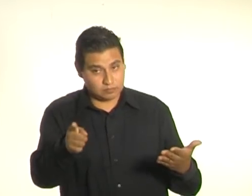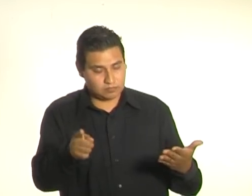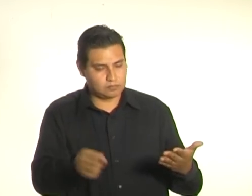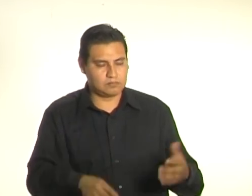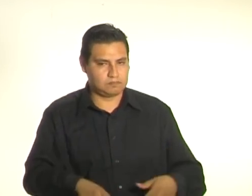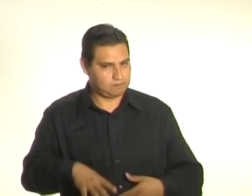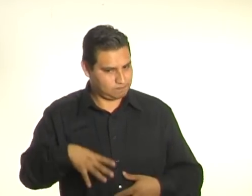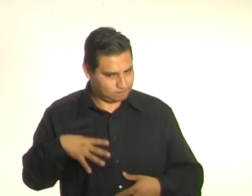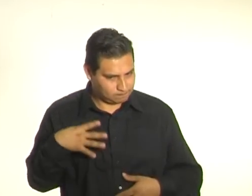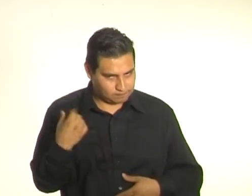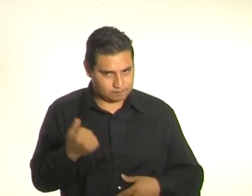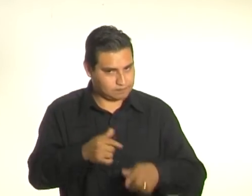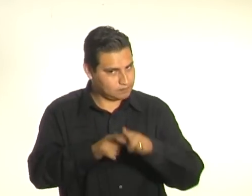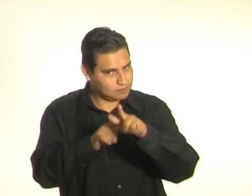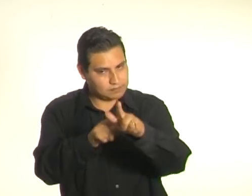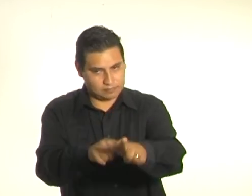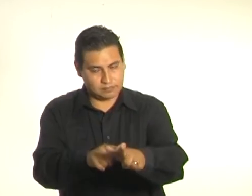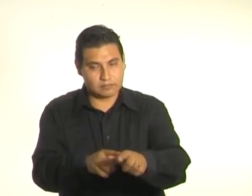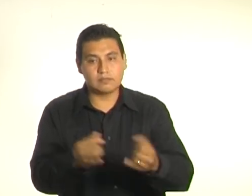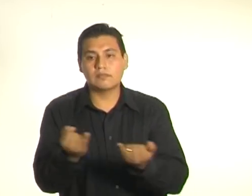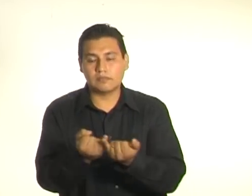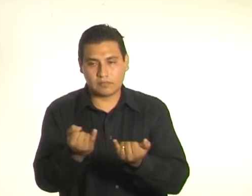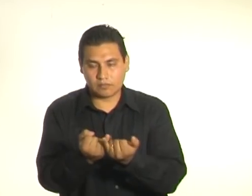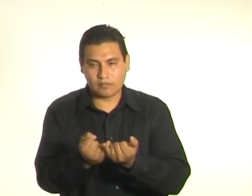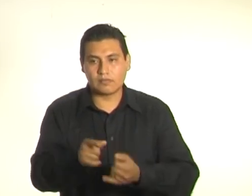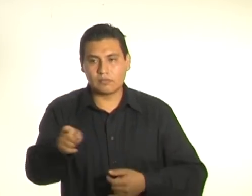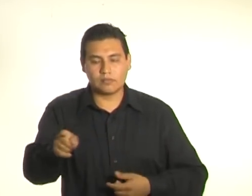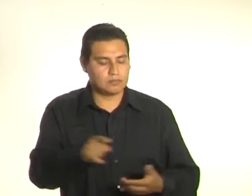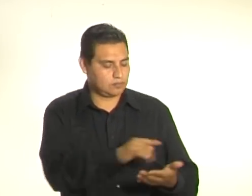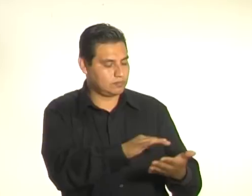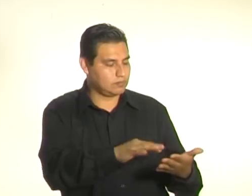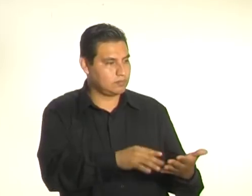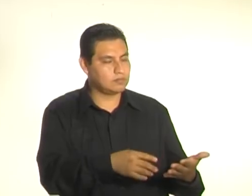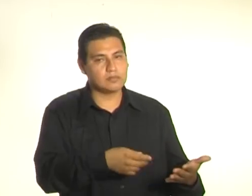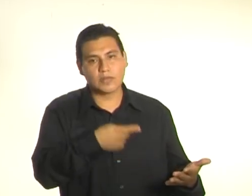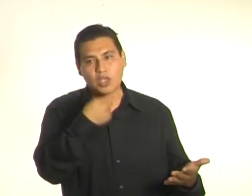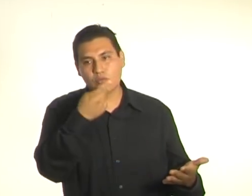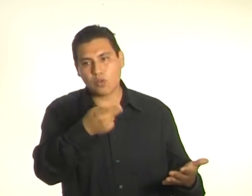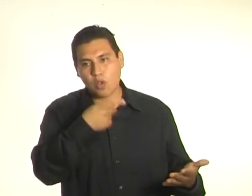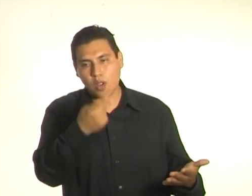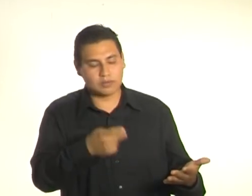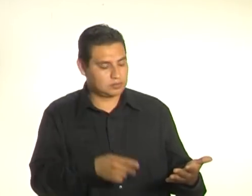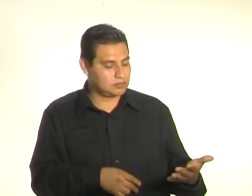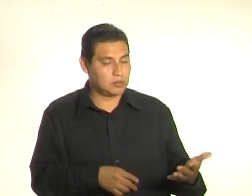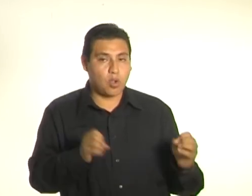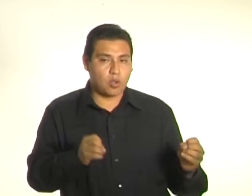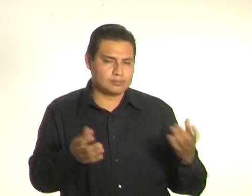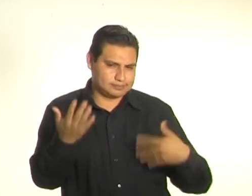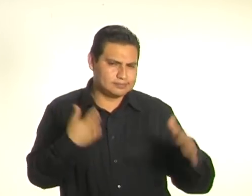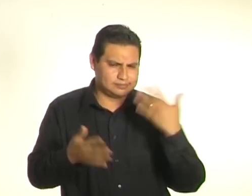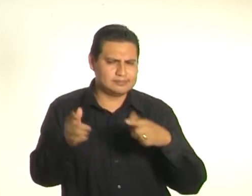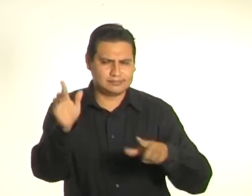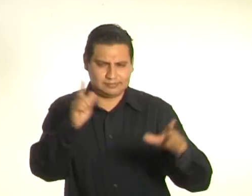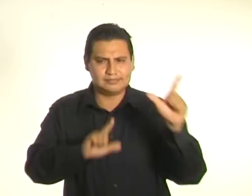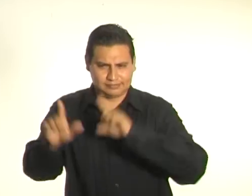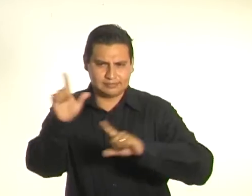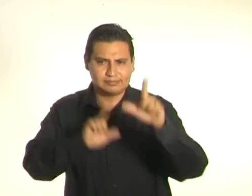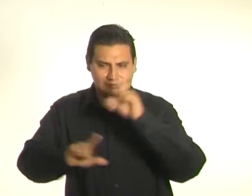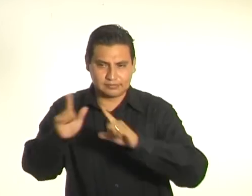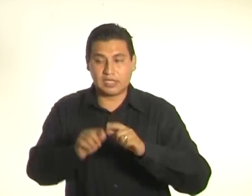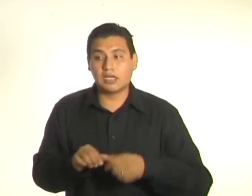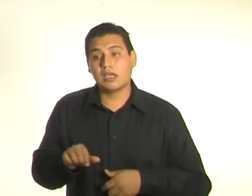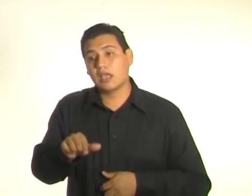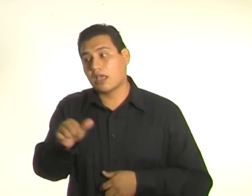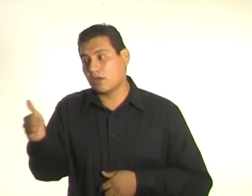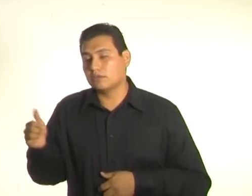practiquen la expresión oral. Que hablen con sus padres de diferentes temas. También les recomiendo